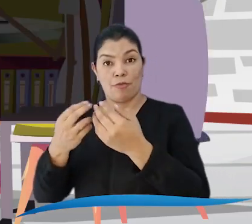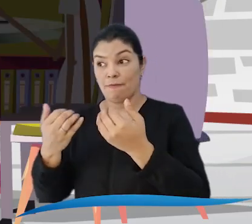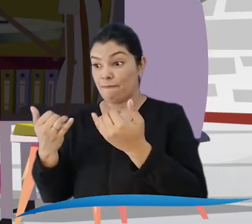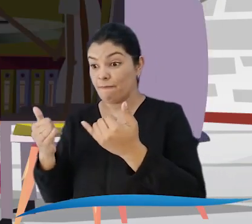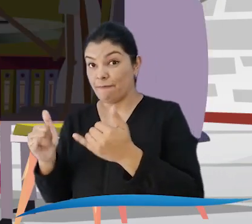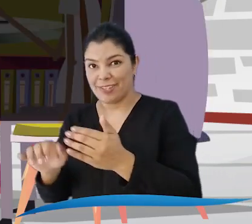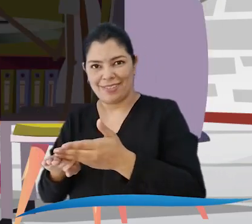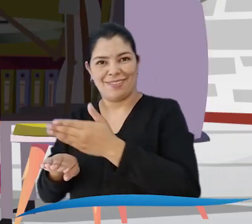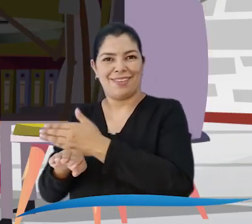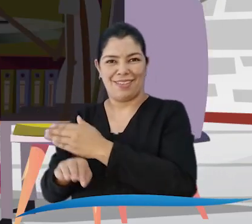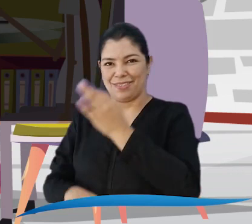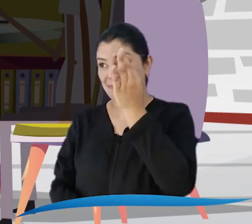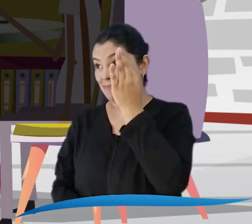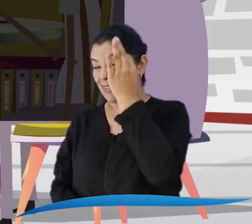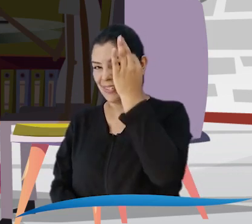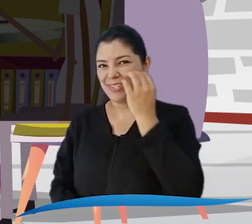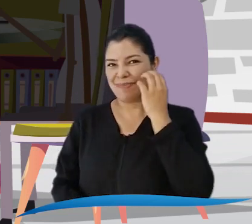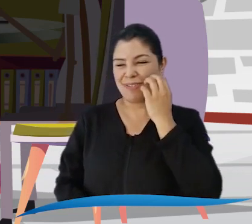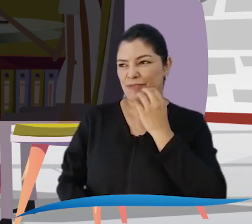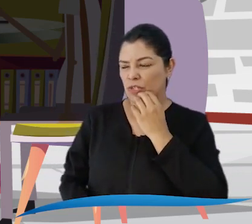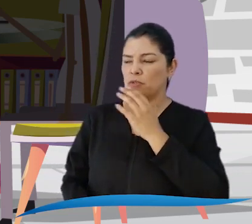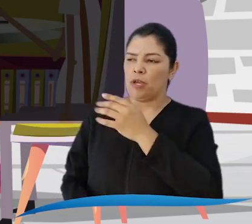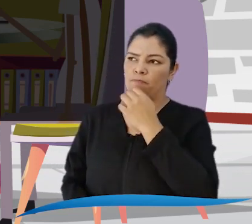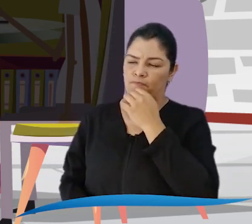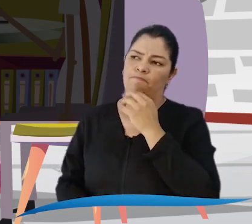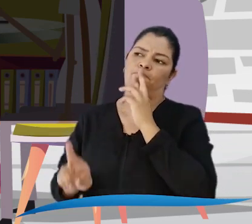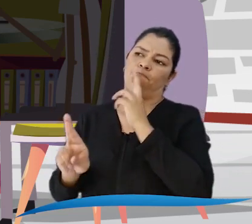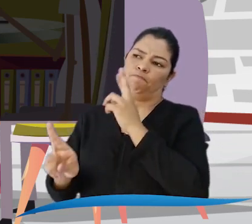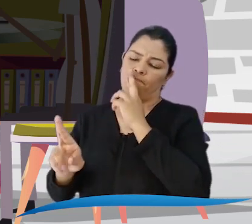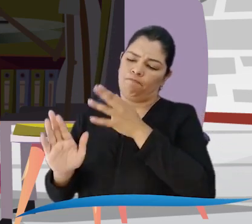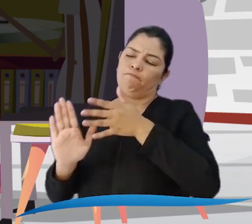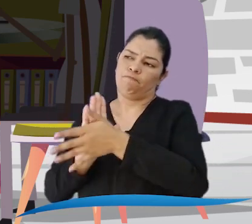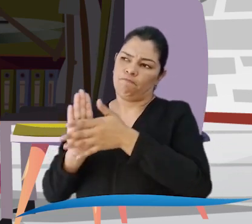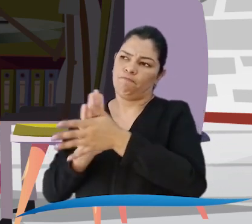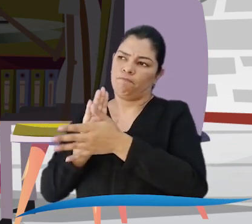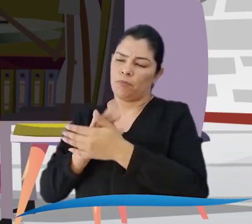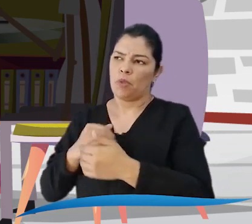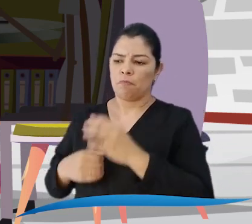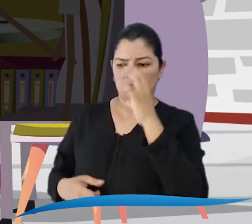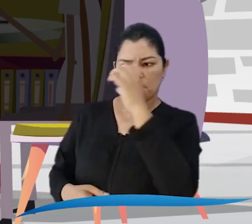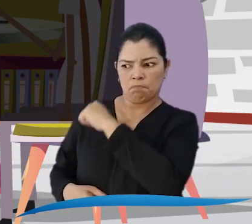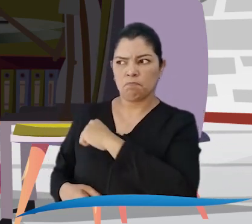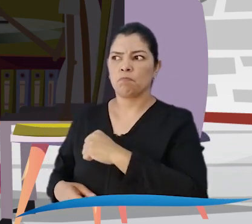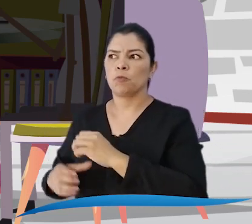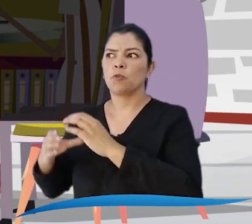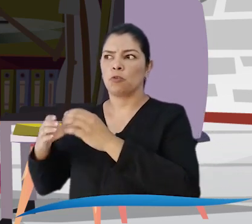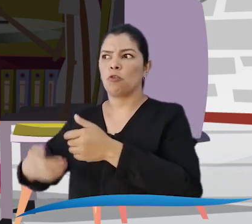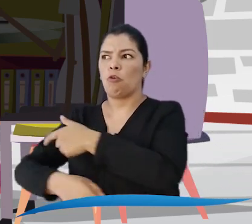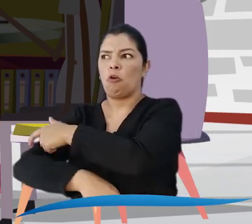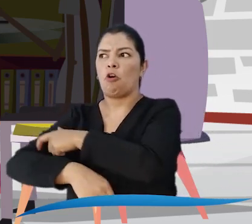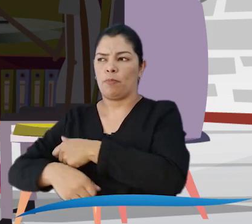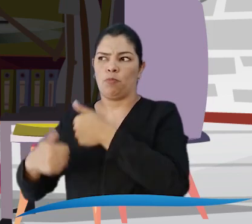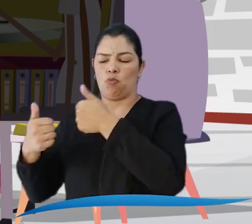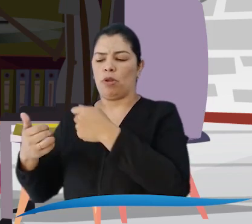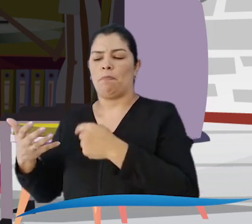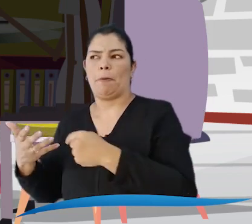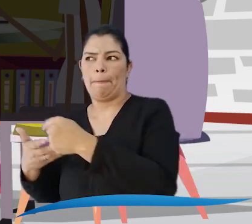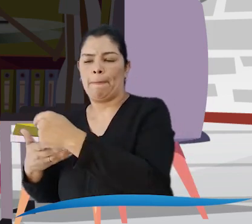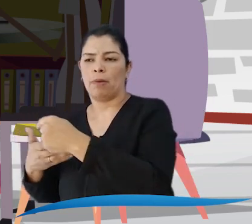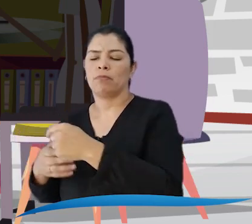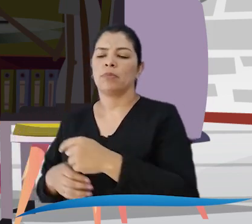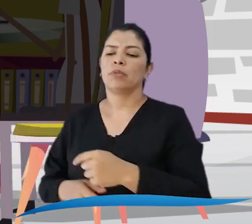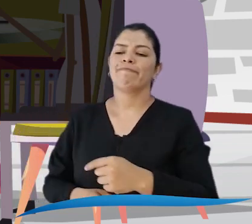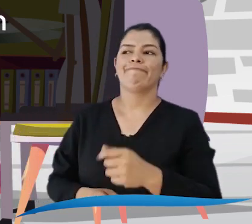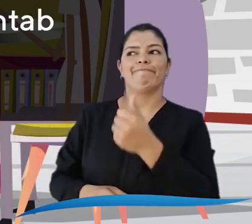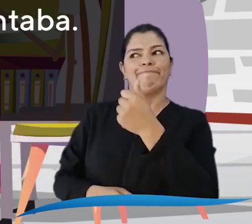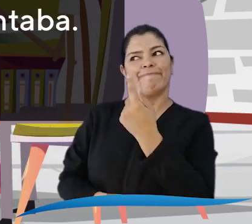antes de dar por terminada la sesión, Peregrina y Mauricio les dieron la retroalimentación necesaria, señalándoles las fortalezas y las oportunidades